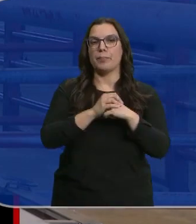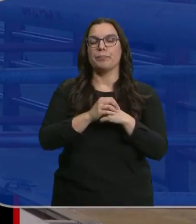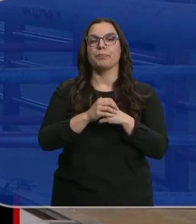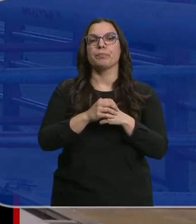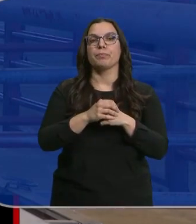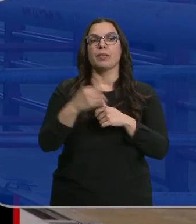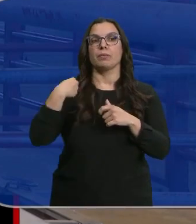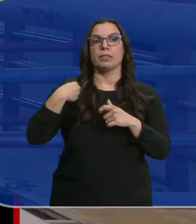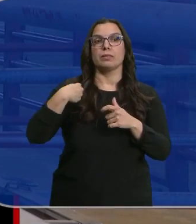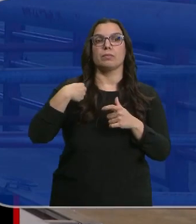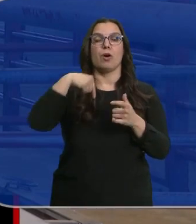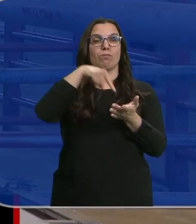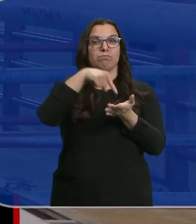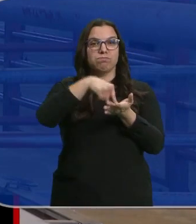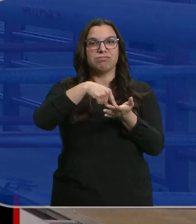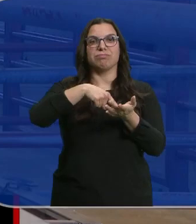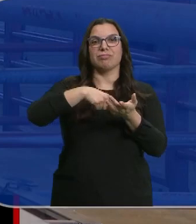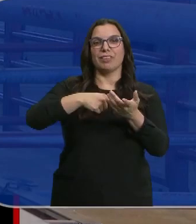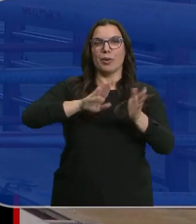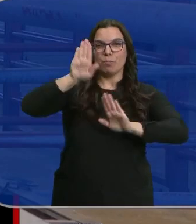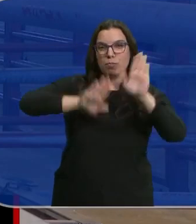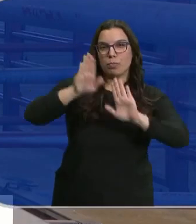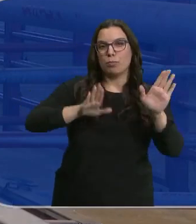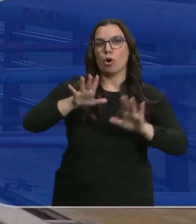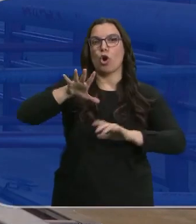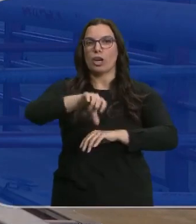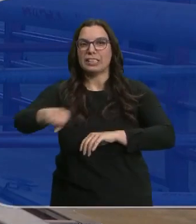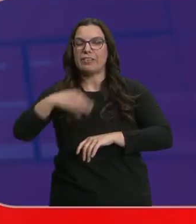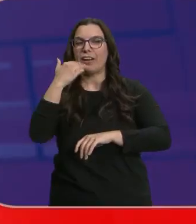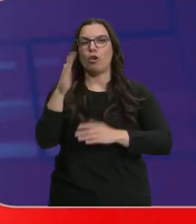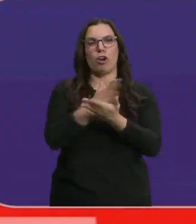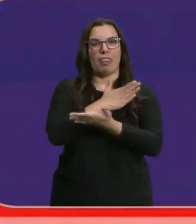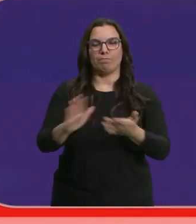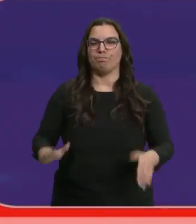habido cotización en las mesas y tampoco ha habido reservas en los corrales.